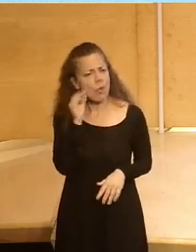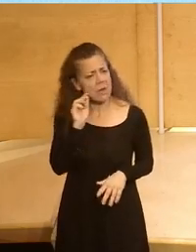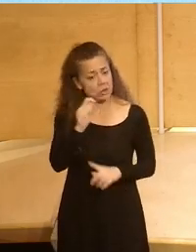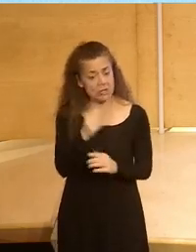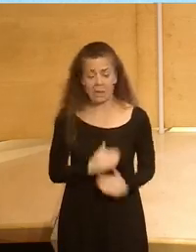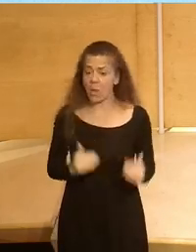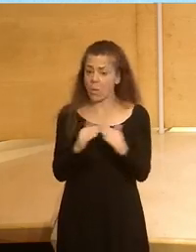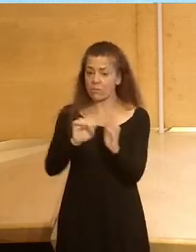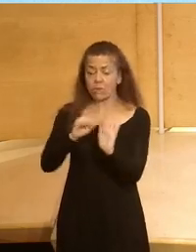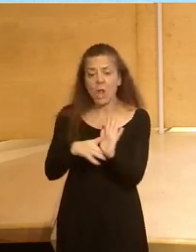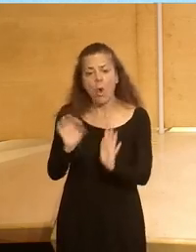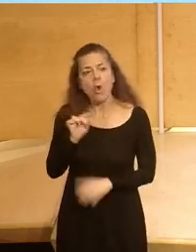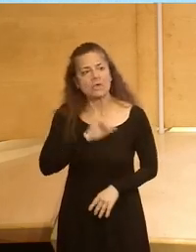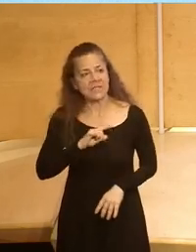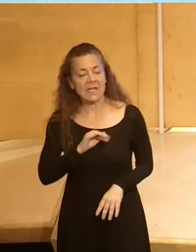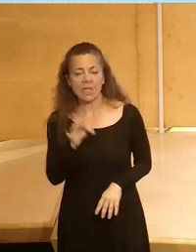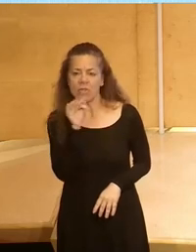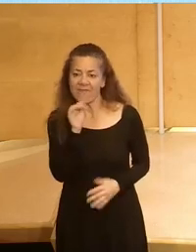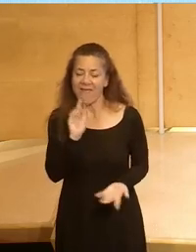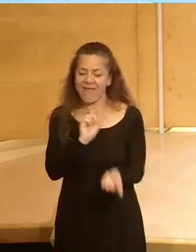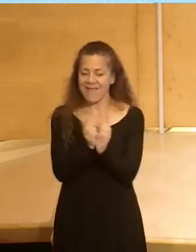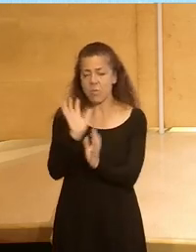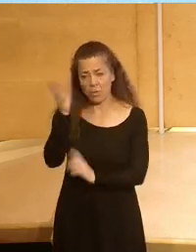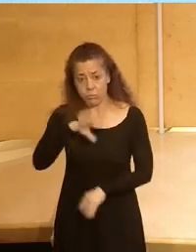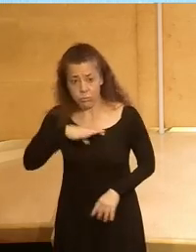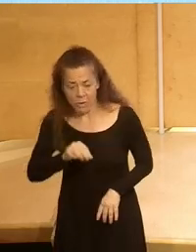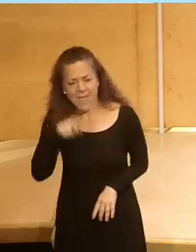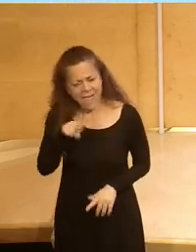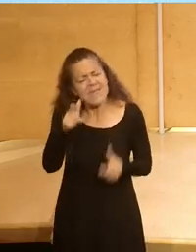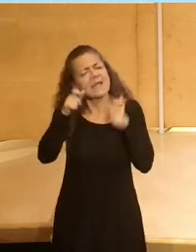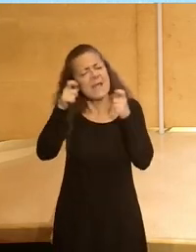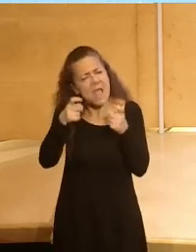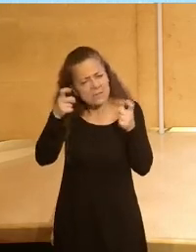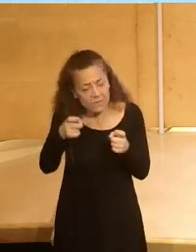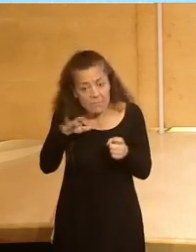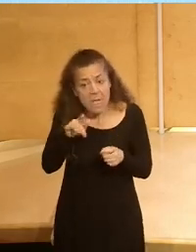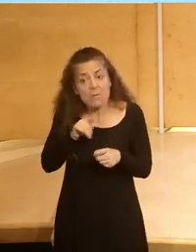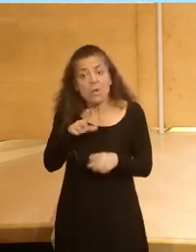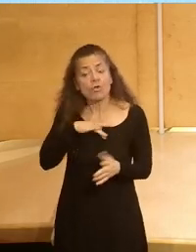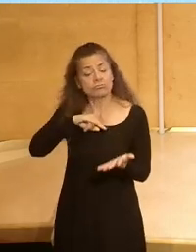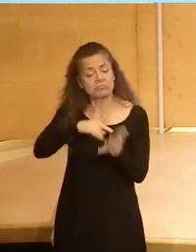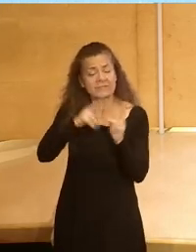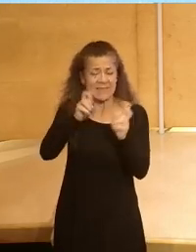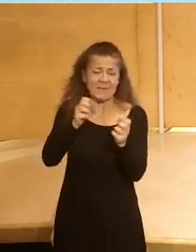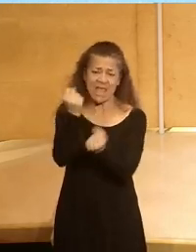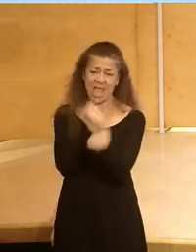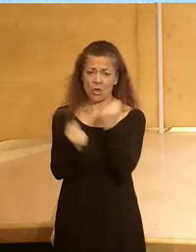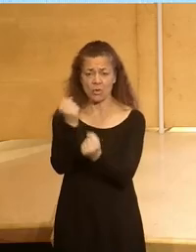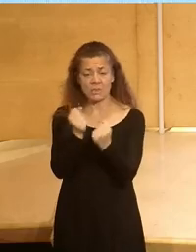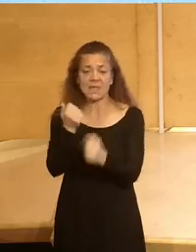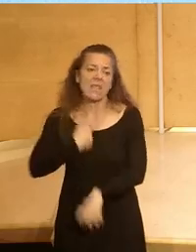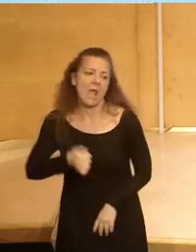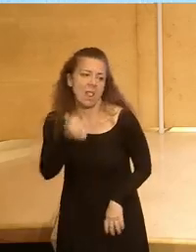o uno siente que aún estamos a tiempo de parar el cambio climático y uno ahí se esfuerza pero a lo mejor lo que pasa con las cuestiones económicas es que se han